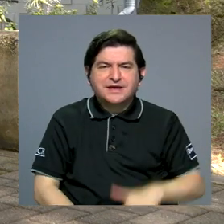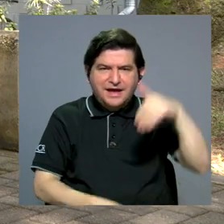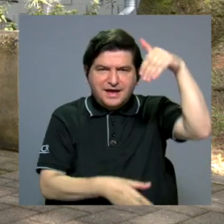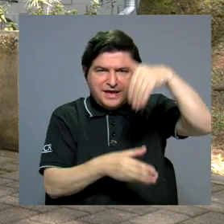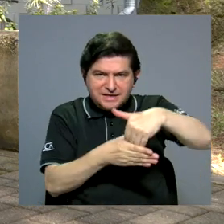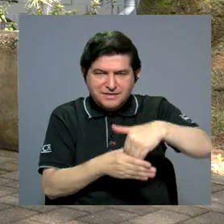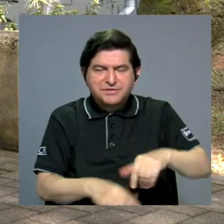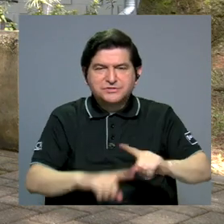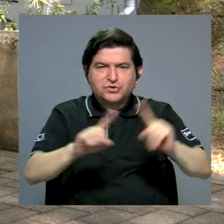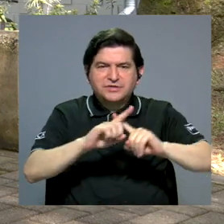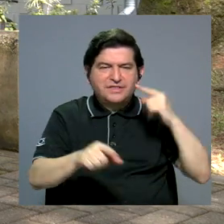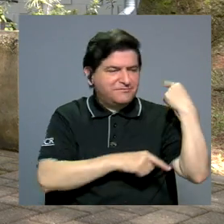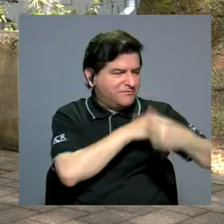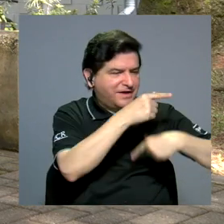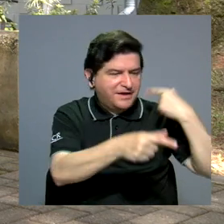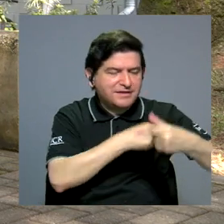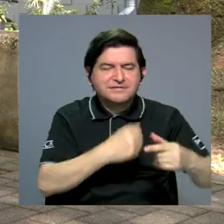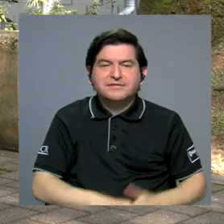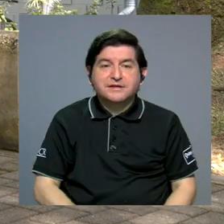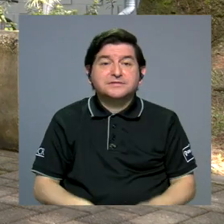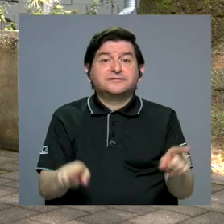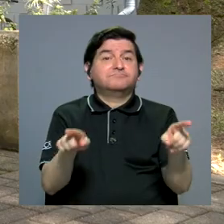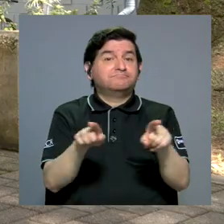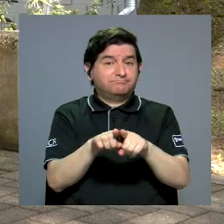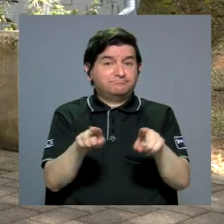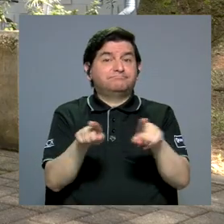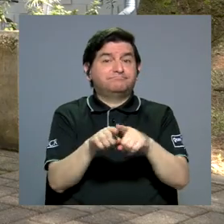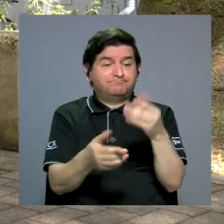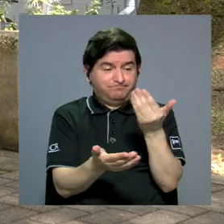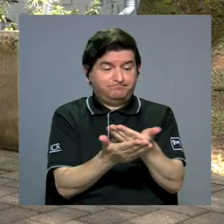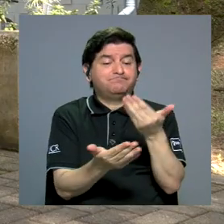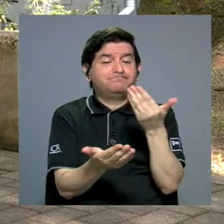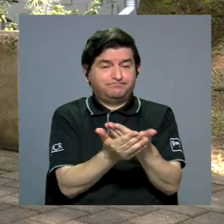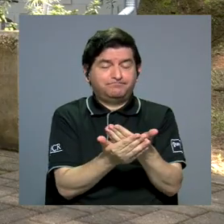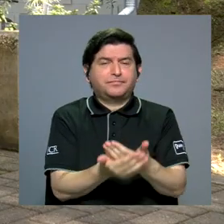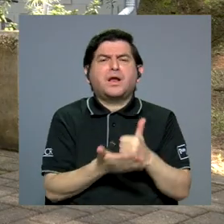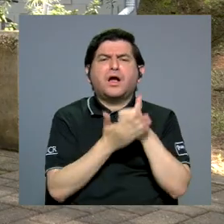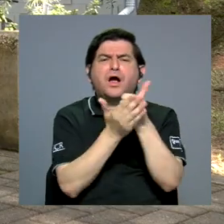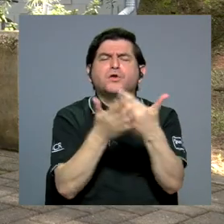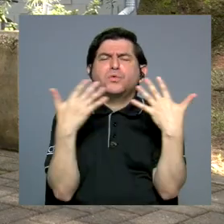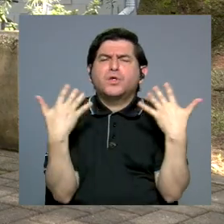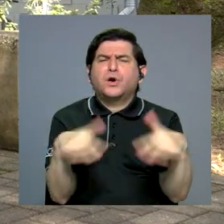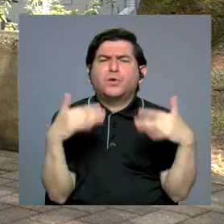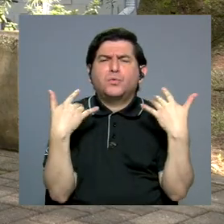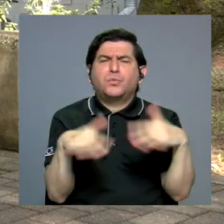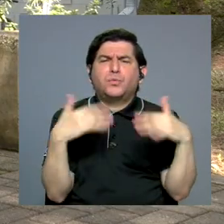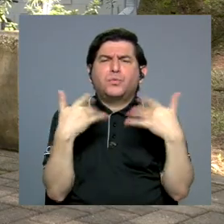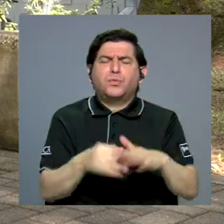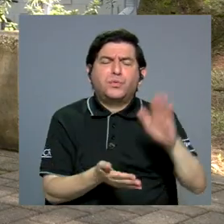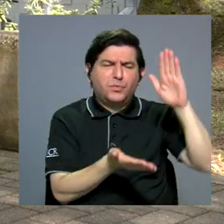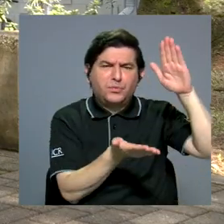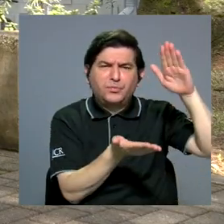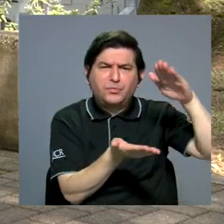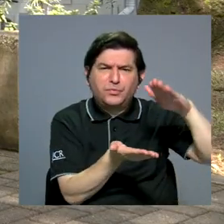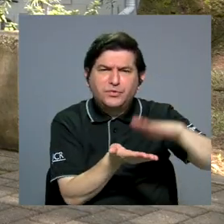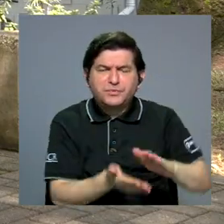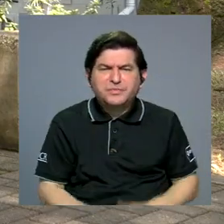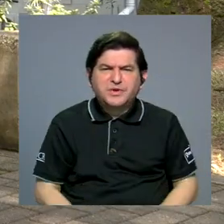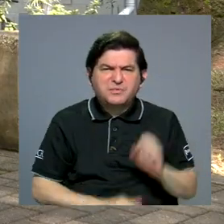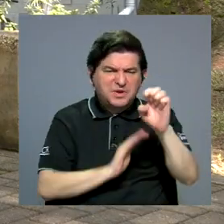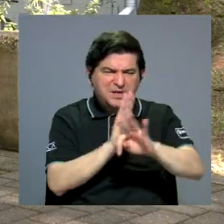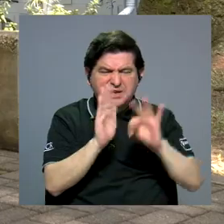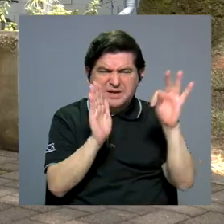las intervenciones intergeneracionales, que también está probado, que ayudan muchísimo a minimizar